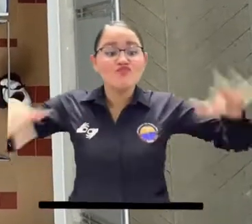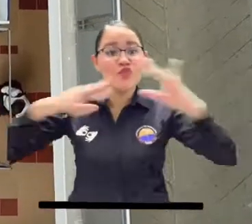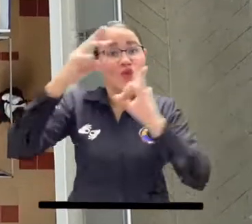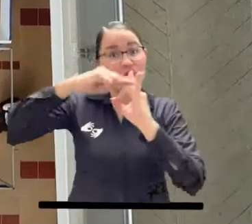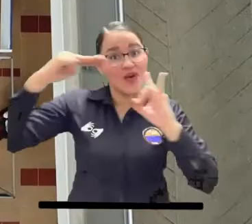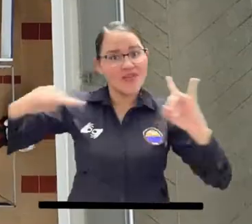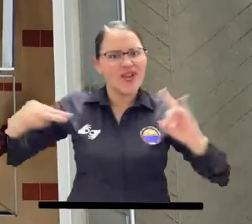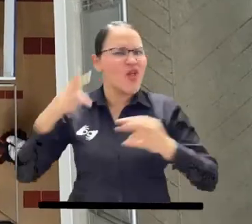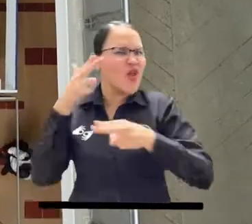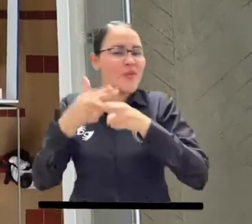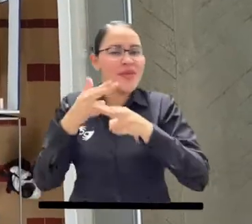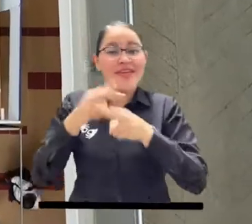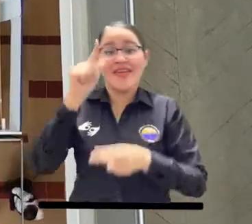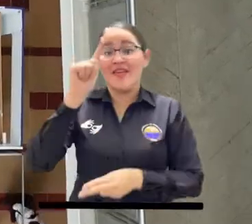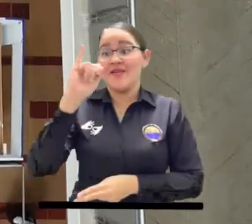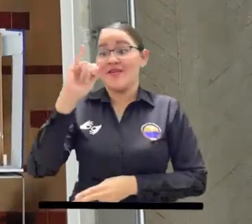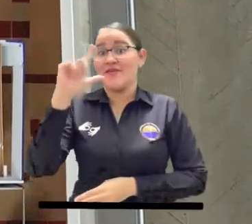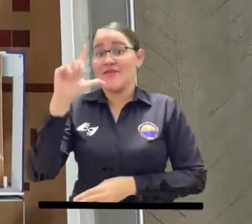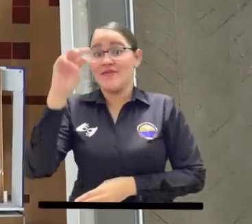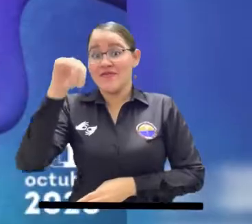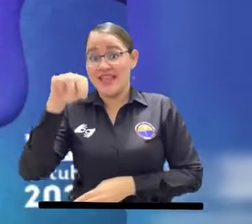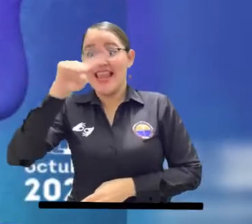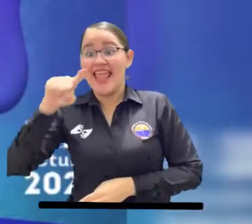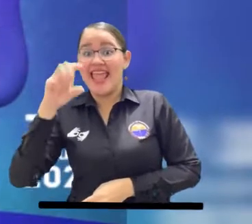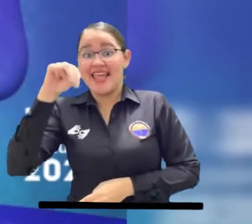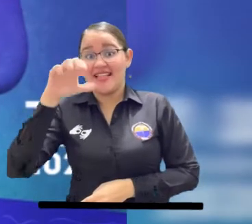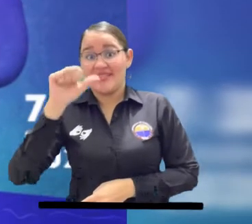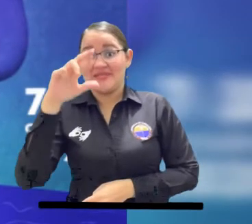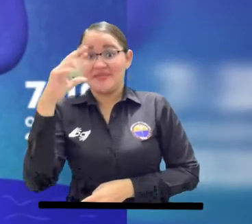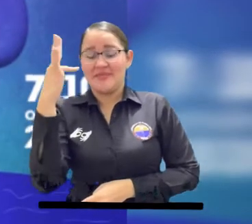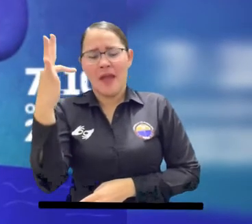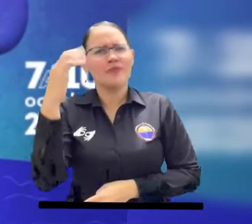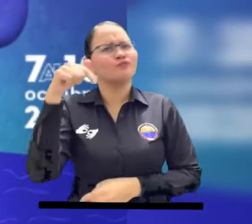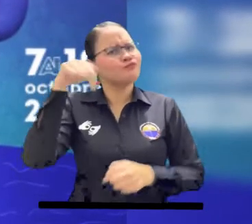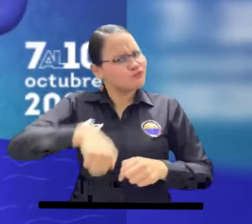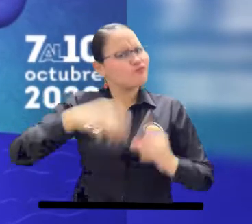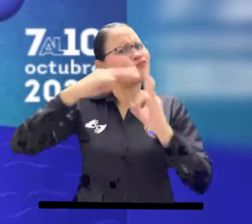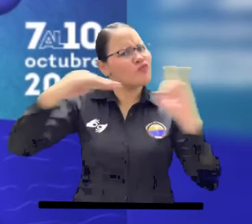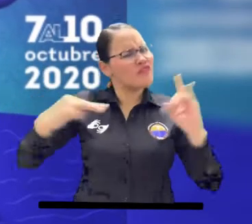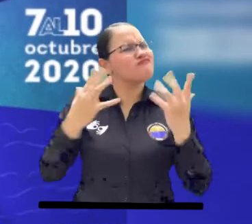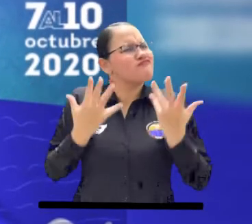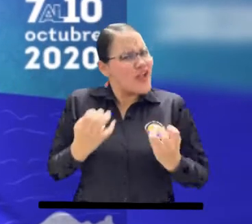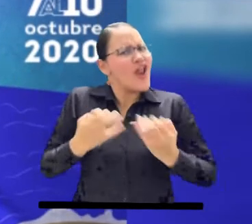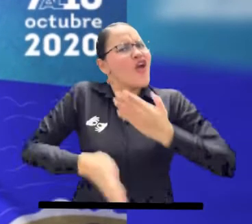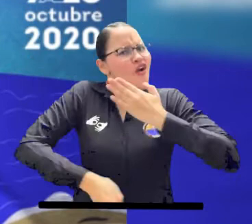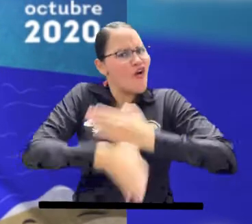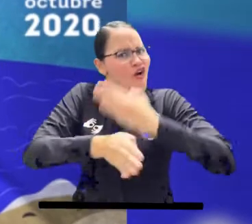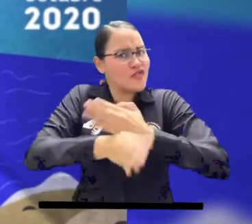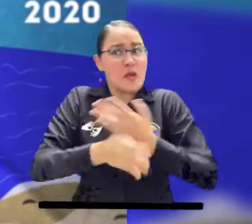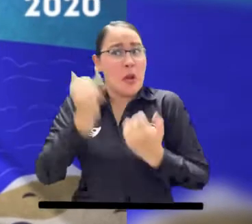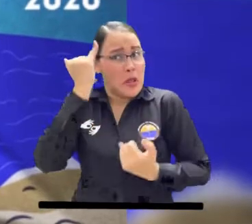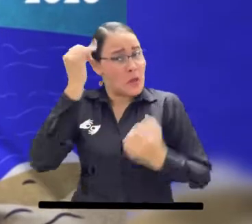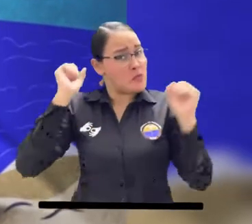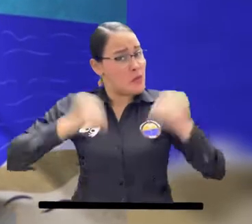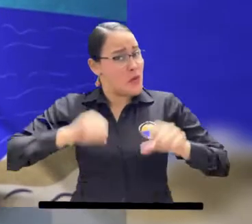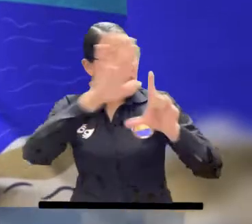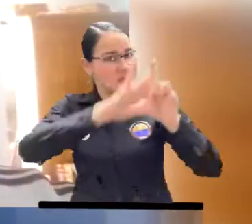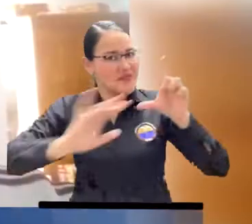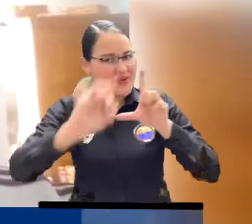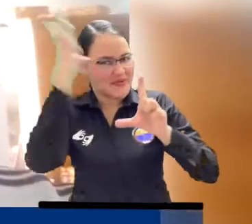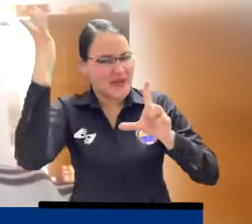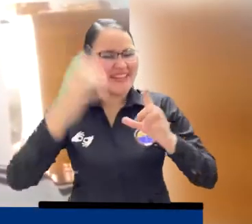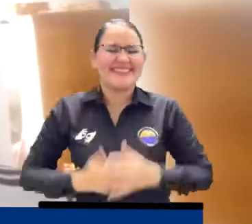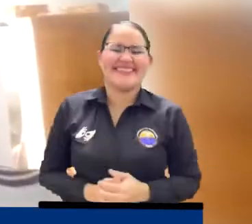principal, la Universidad del Magdalena ha decidido darle continuidad a este importante evento mediante plataformas virtuales. Como es